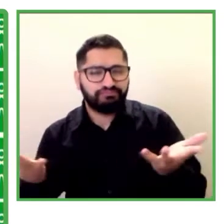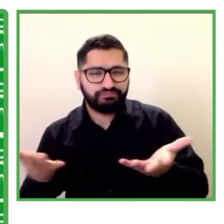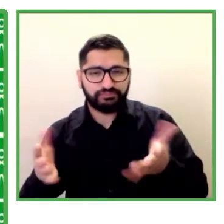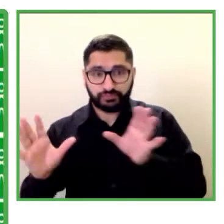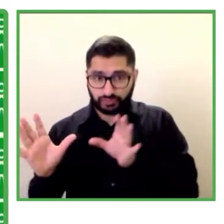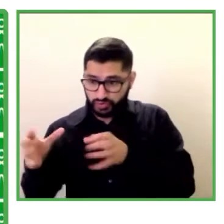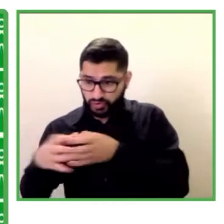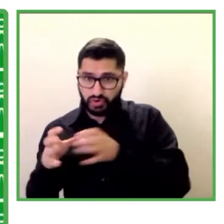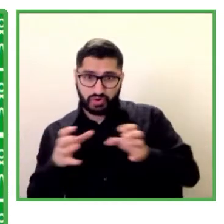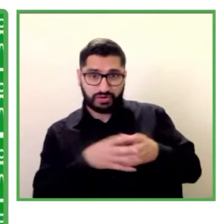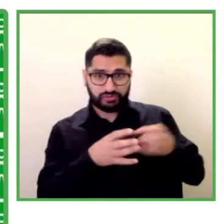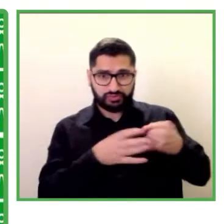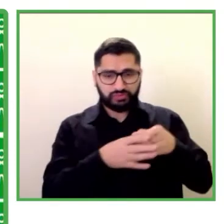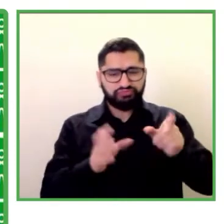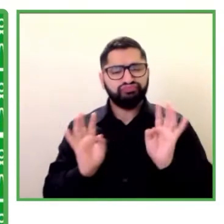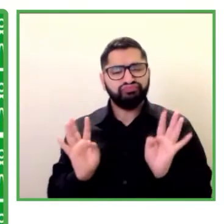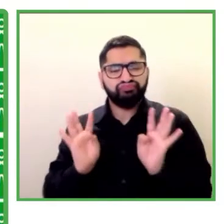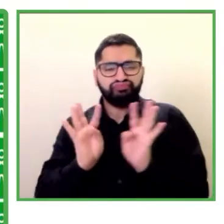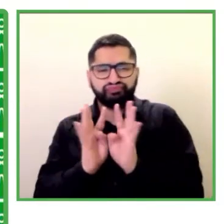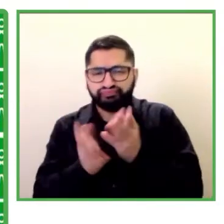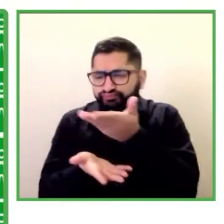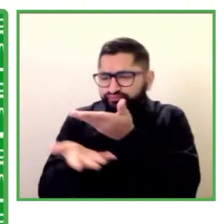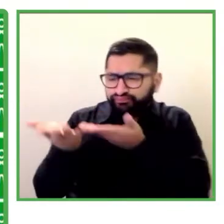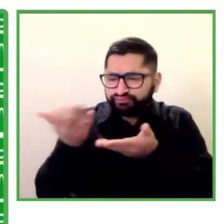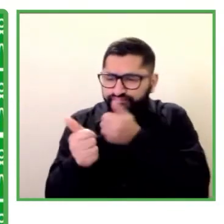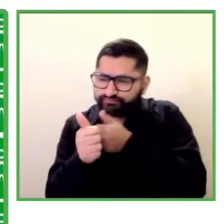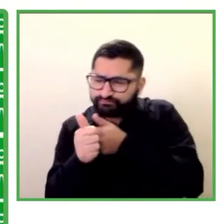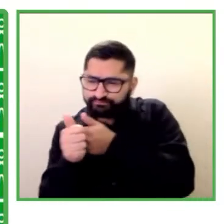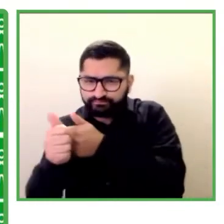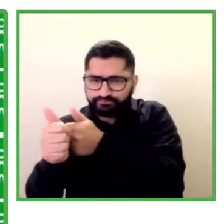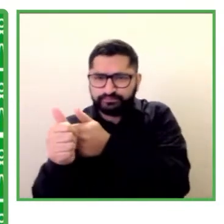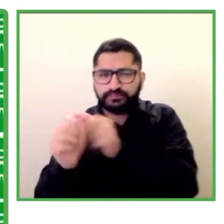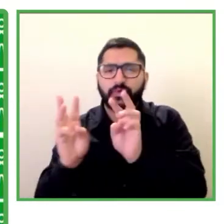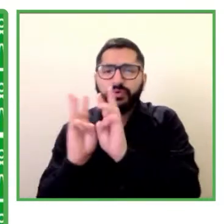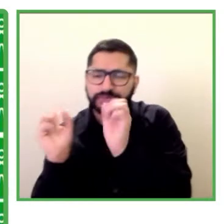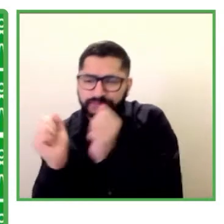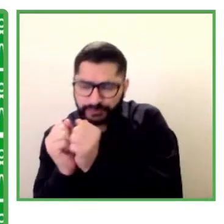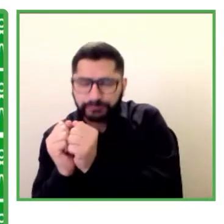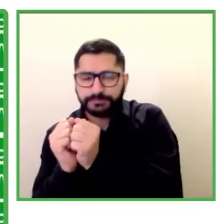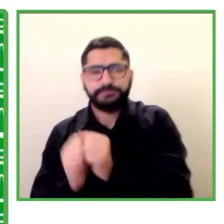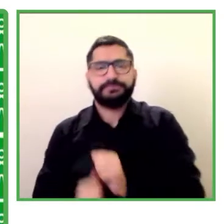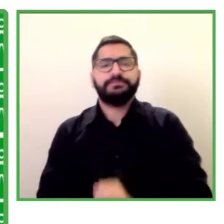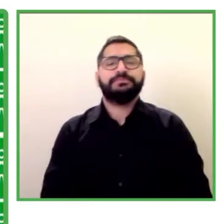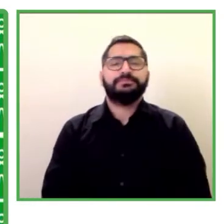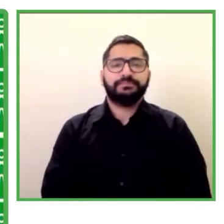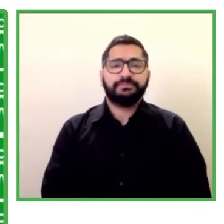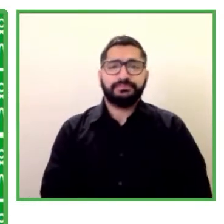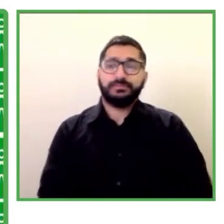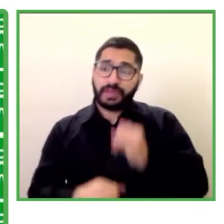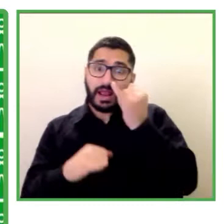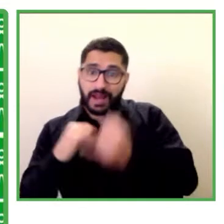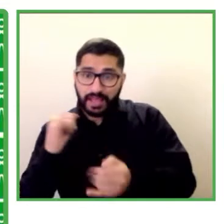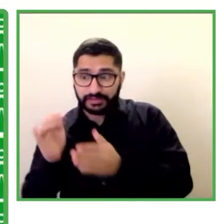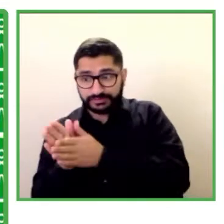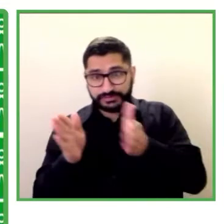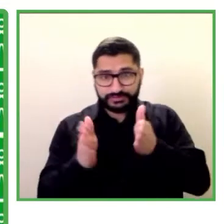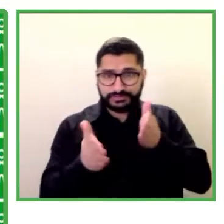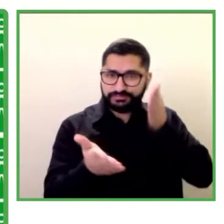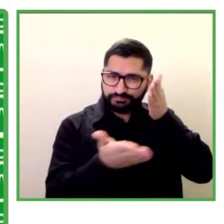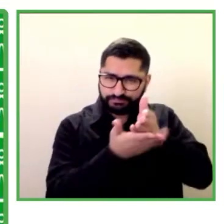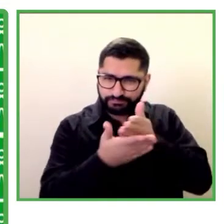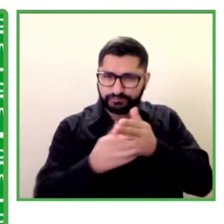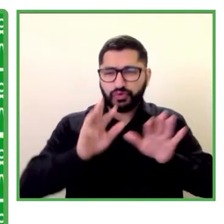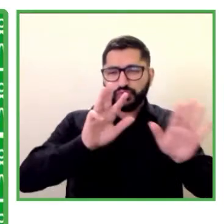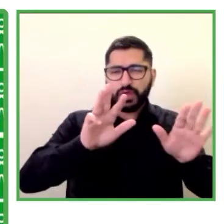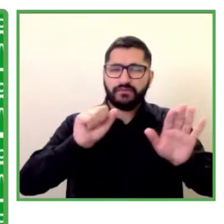Honorario fue que partimos. Pocos días después del lanzamiento, 9 y 10 de junio, realizamos este evento que lamentablemente tuvo que ser virtual por